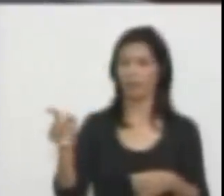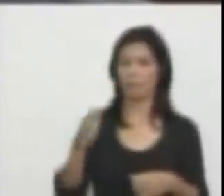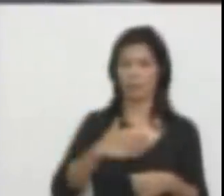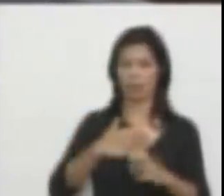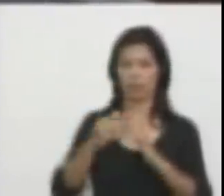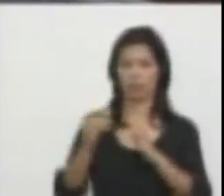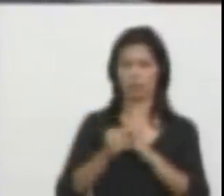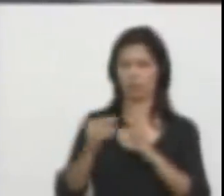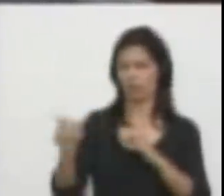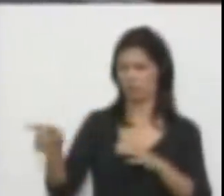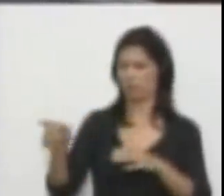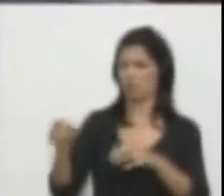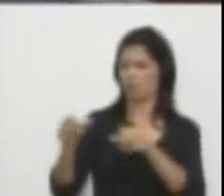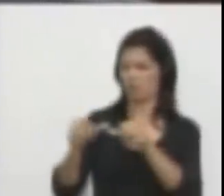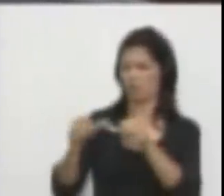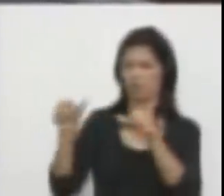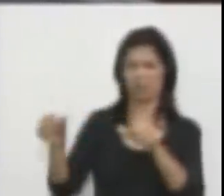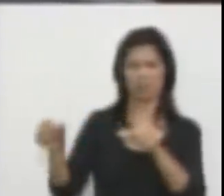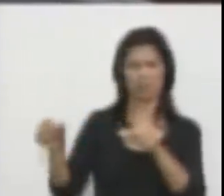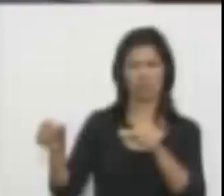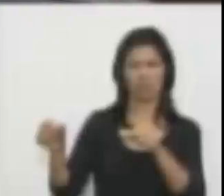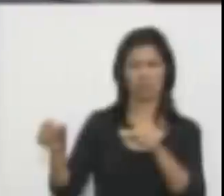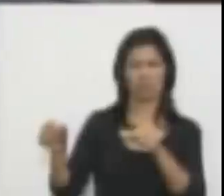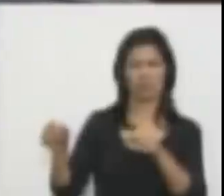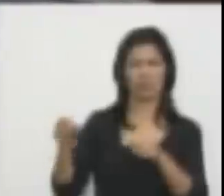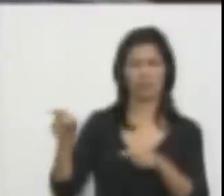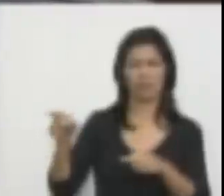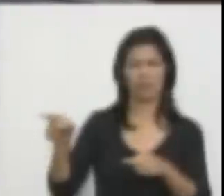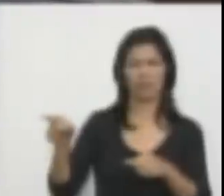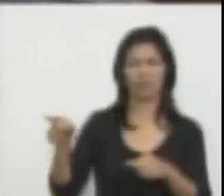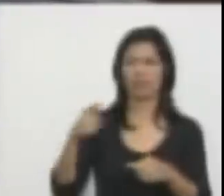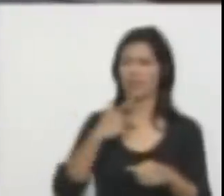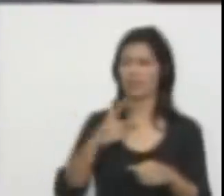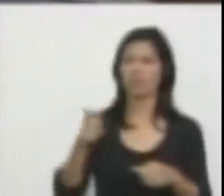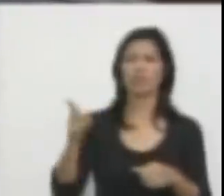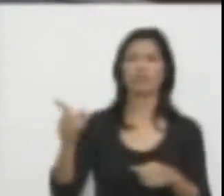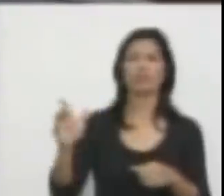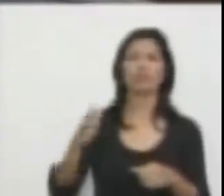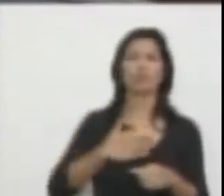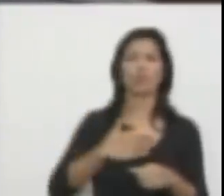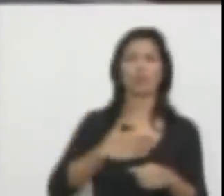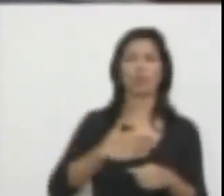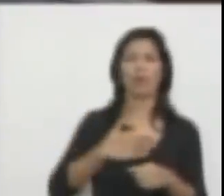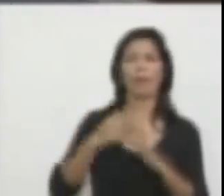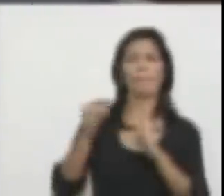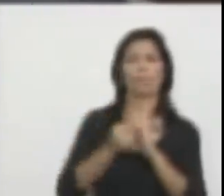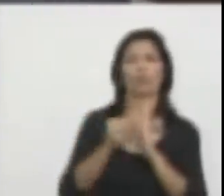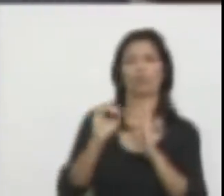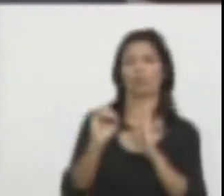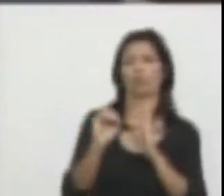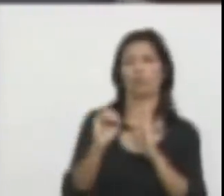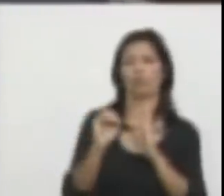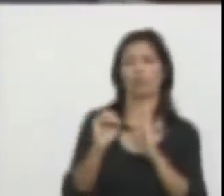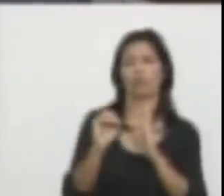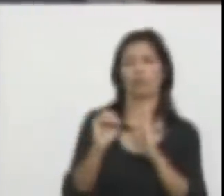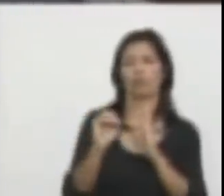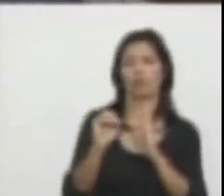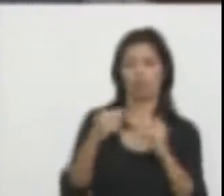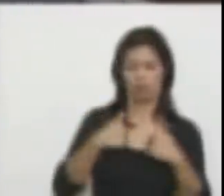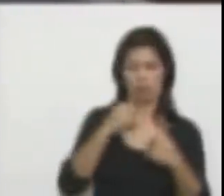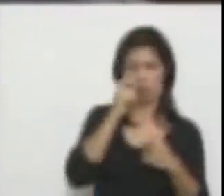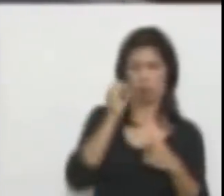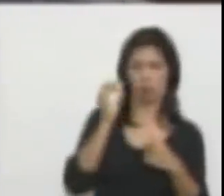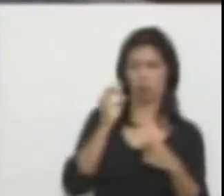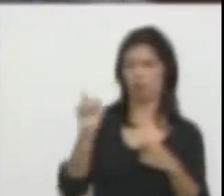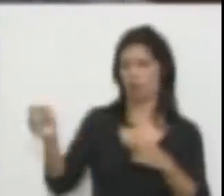y mencionó el nombre y el apellido, de quien él califica como su marido. Y entonces yo